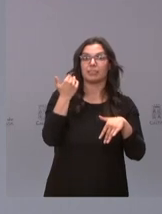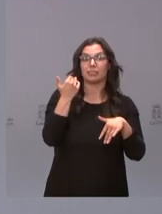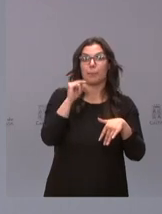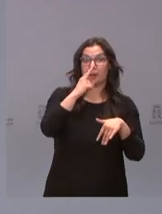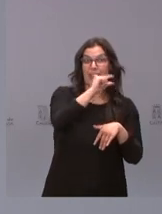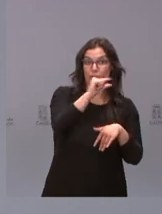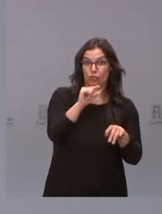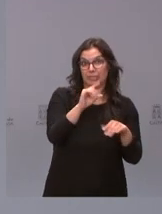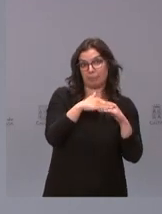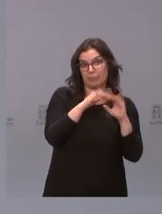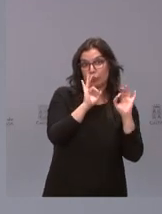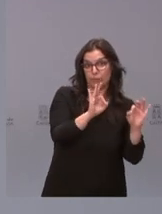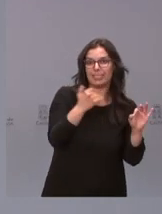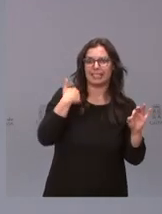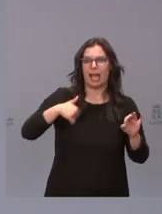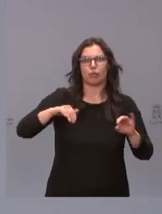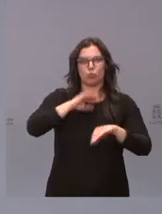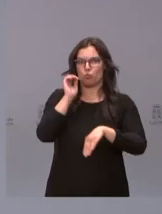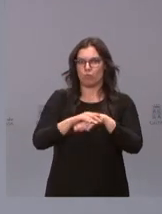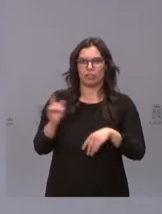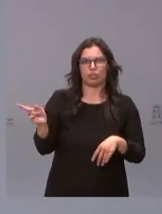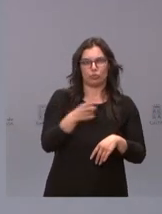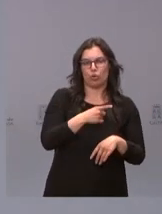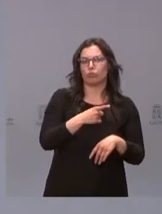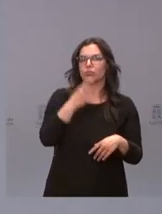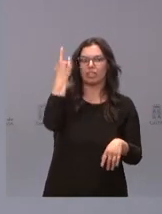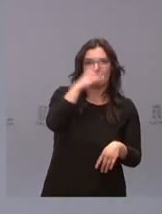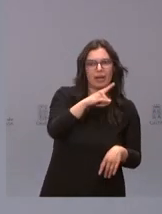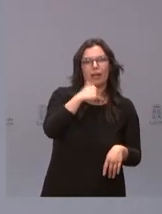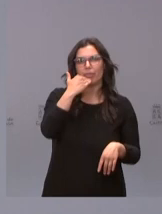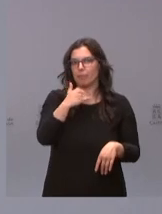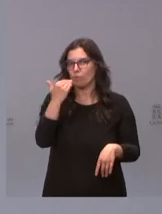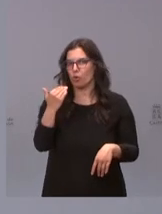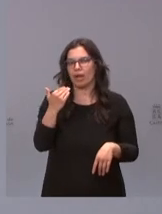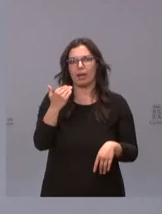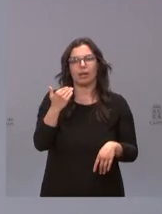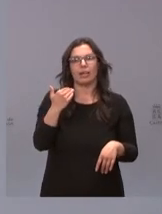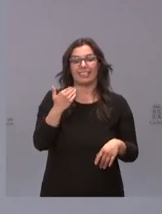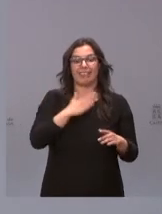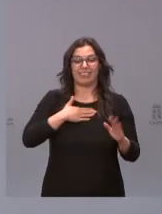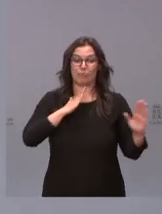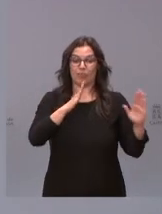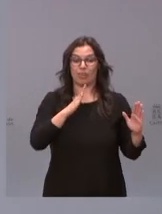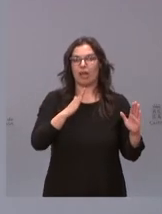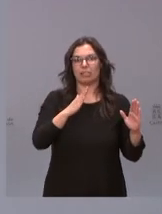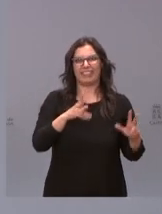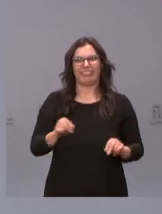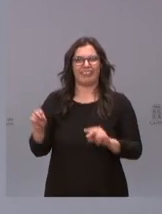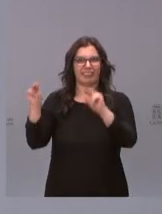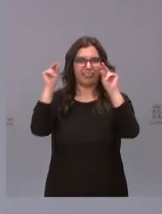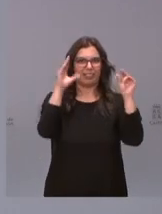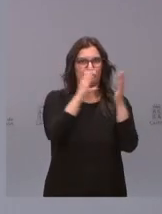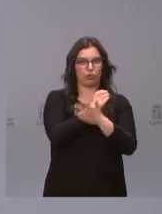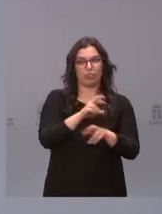primera dosis sea ya una realidad no solo en Salamanca en Zamora terminar ese proceso en toda la comunidad